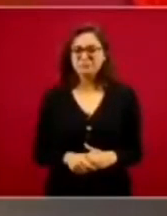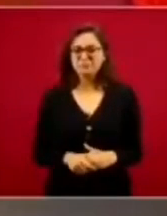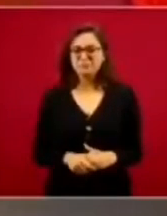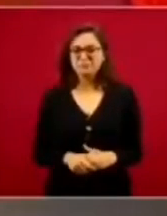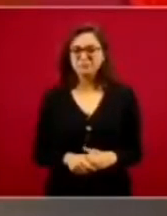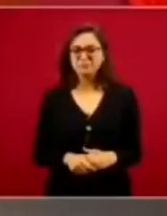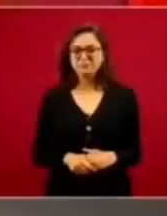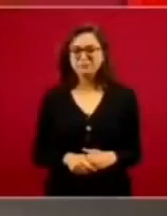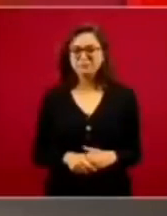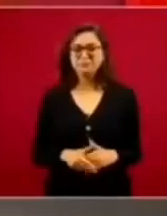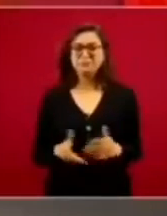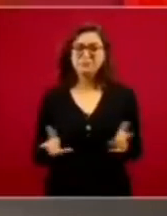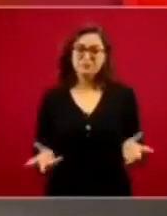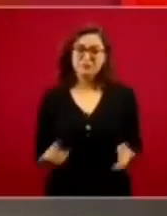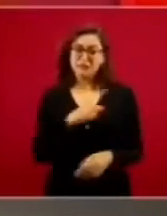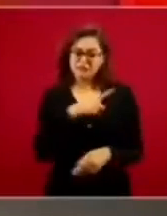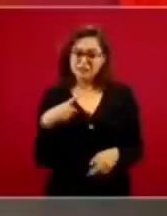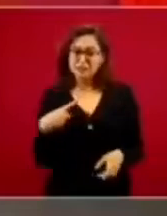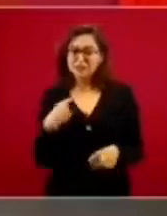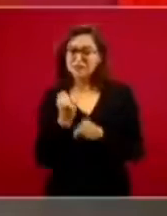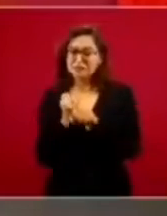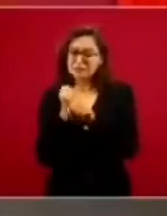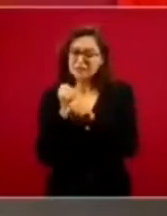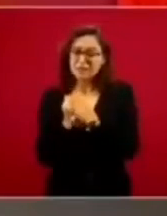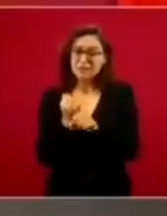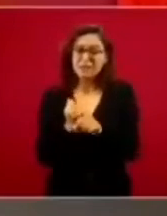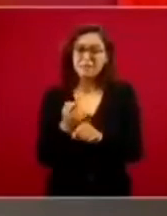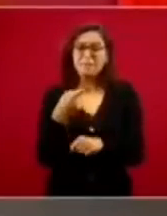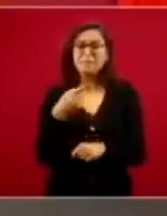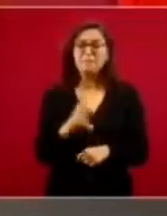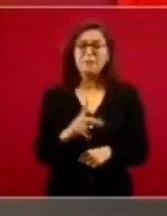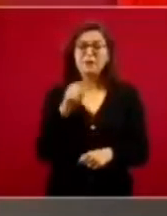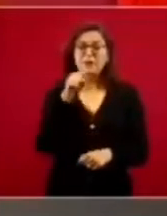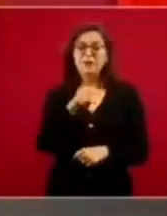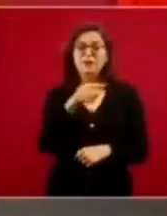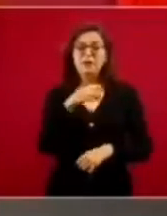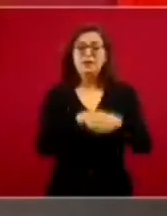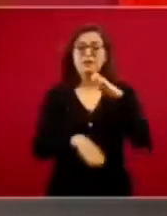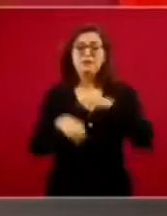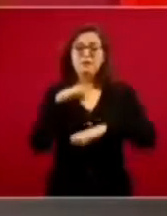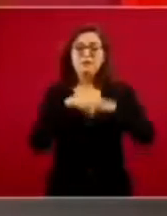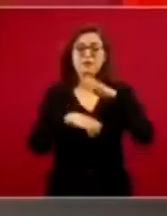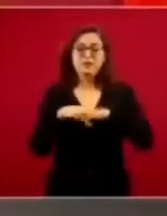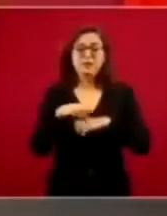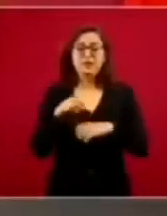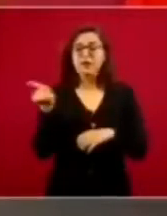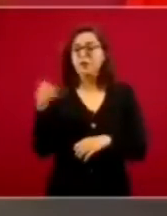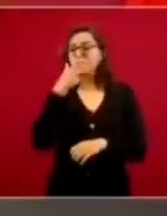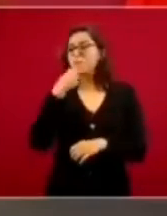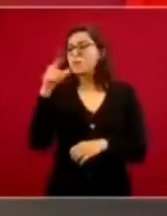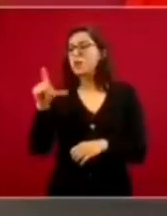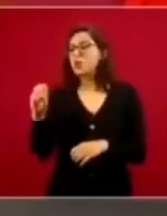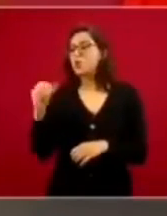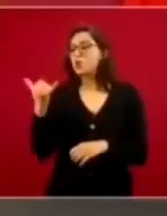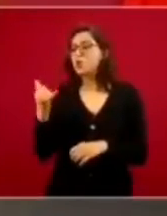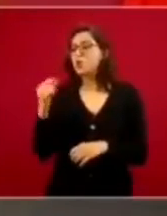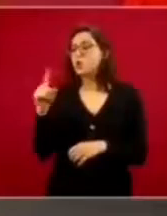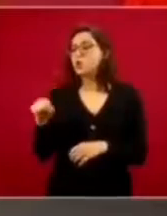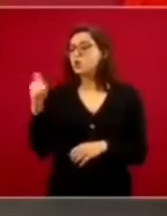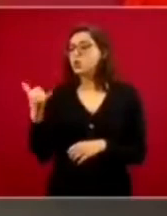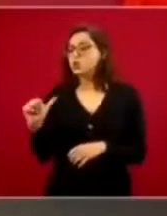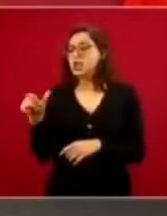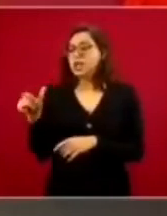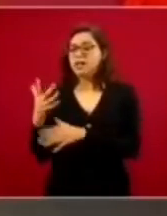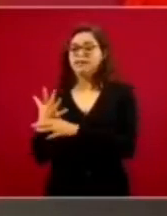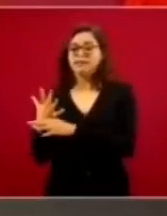habría que verlo, una de las empresas que señala Lozoya a las que